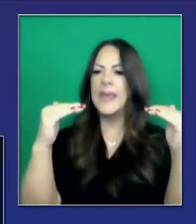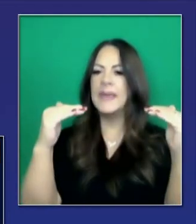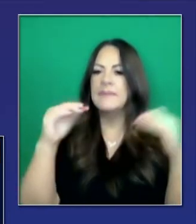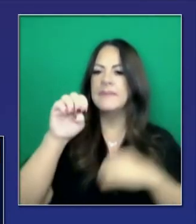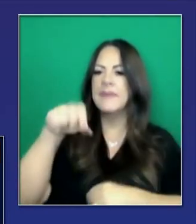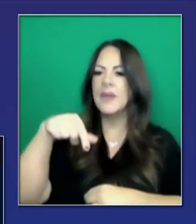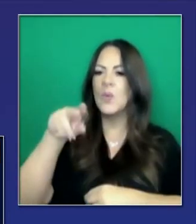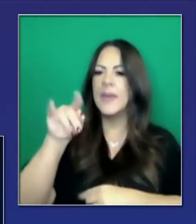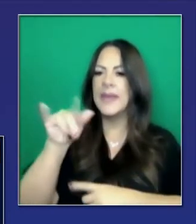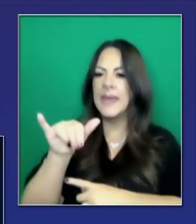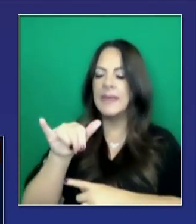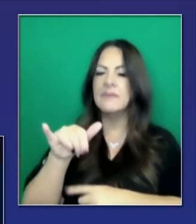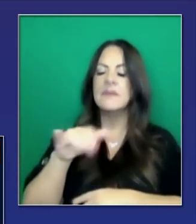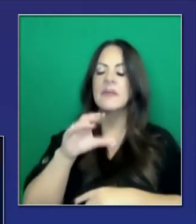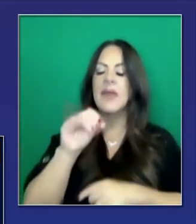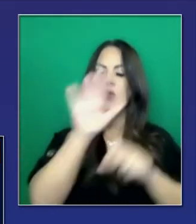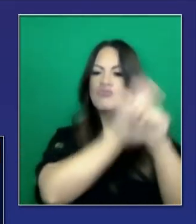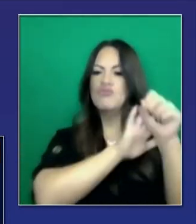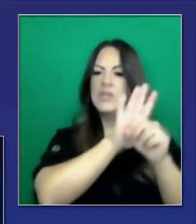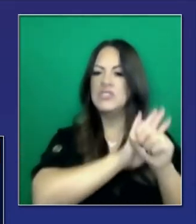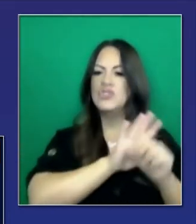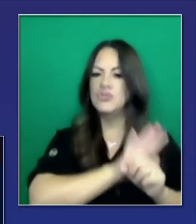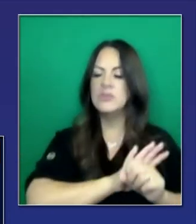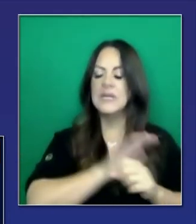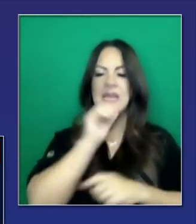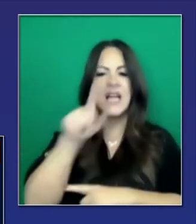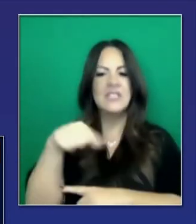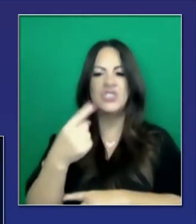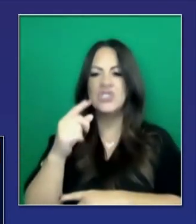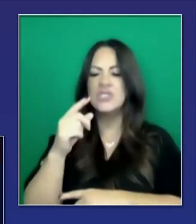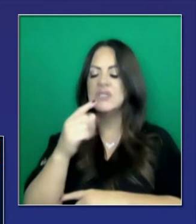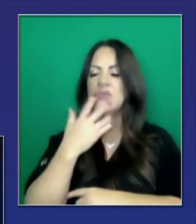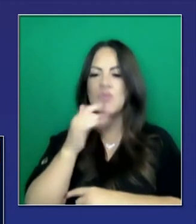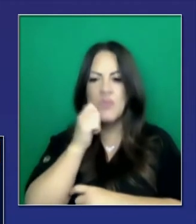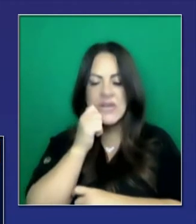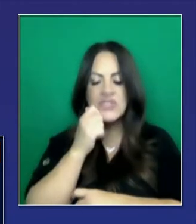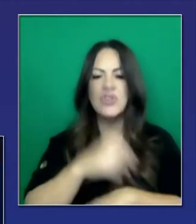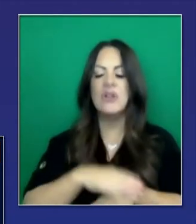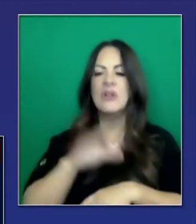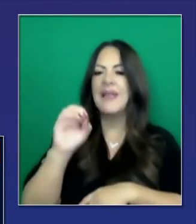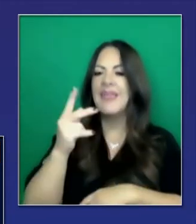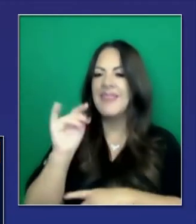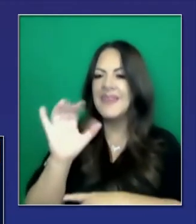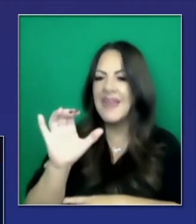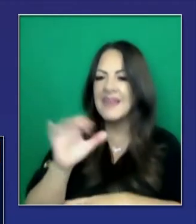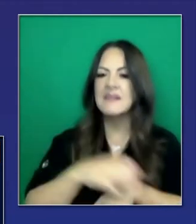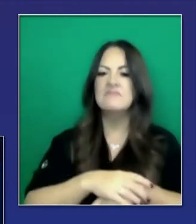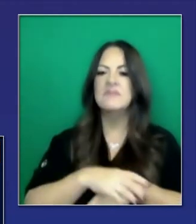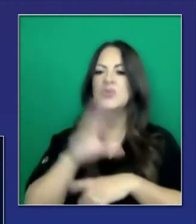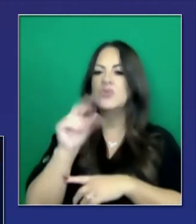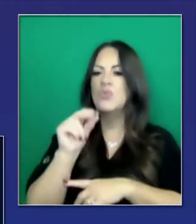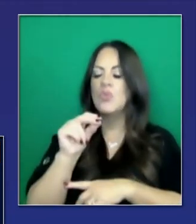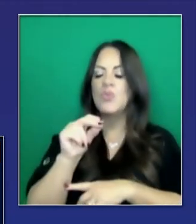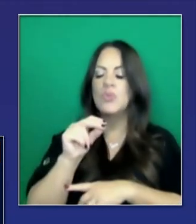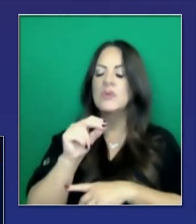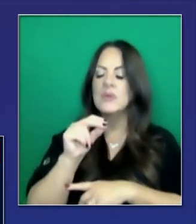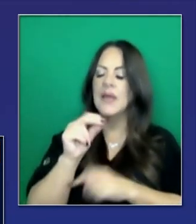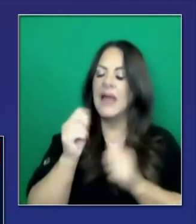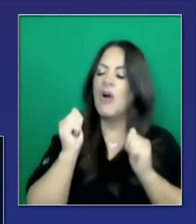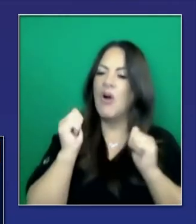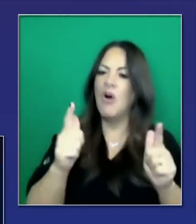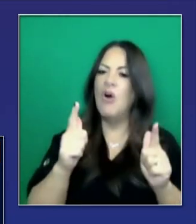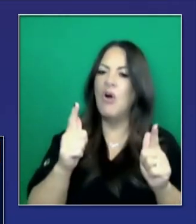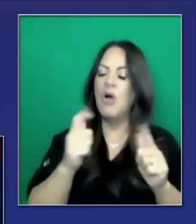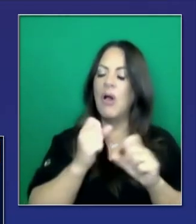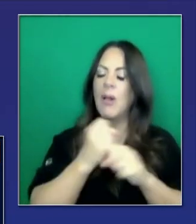Cuidado o necesitan las vacunas. La idea es tener equidad a nivel socioeconómico, nivel racial y a todo